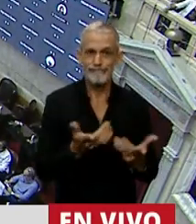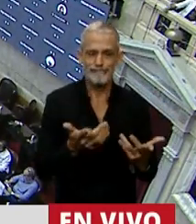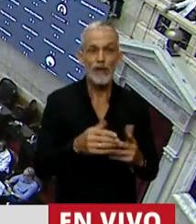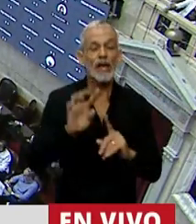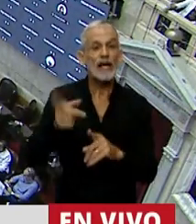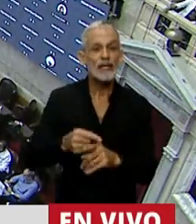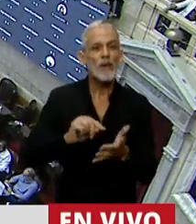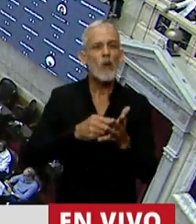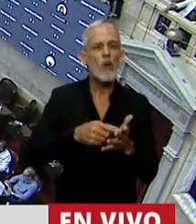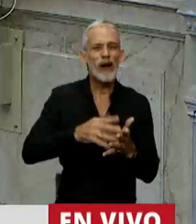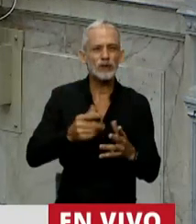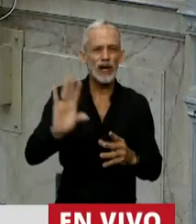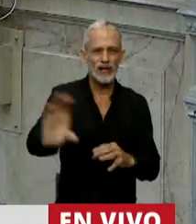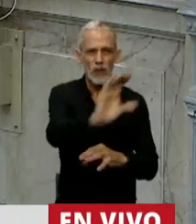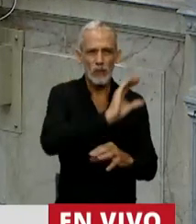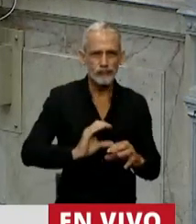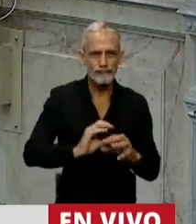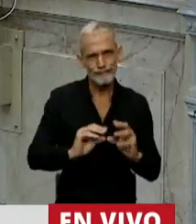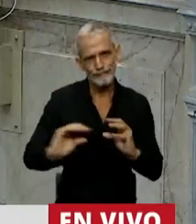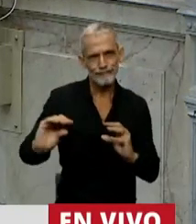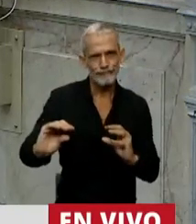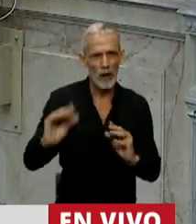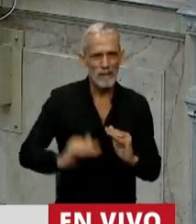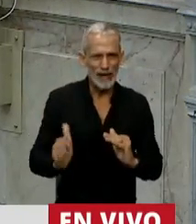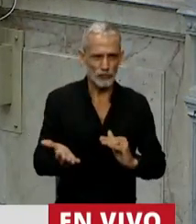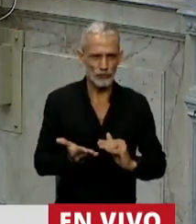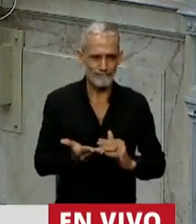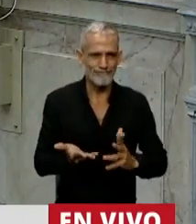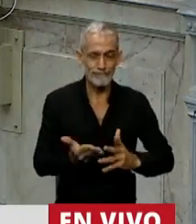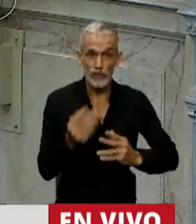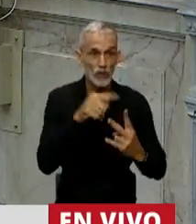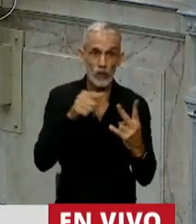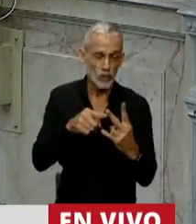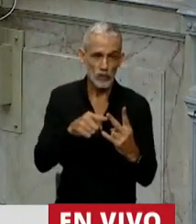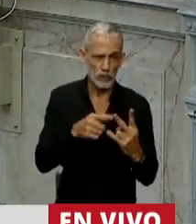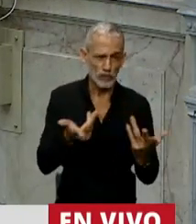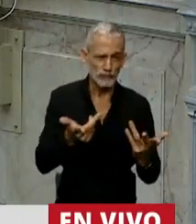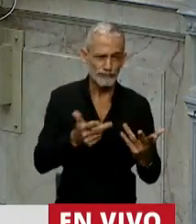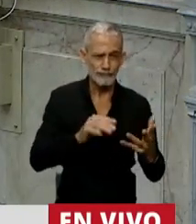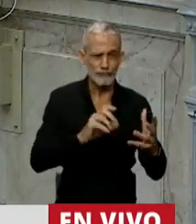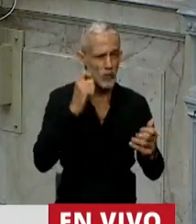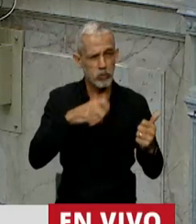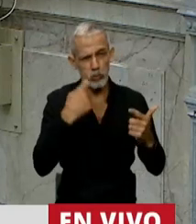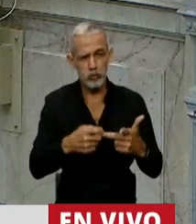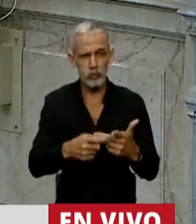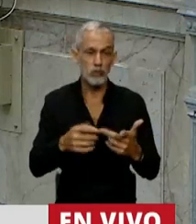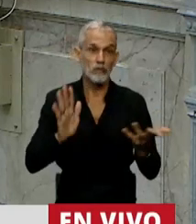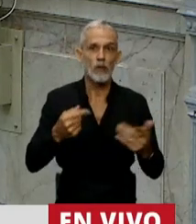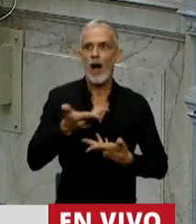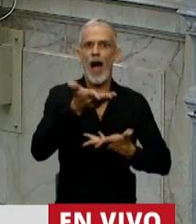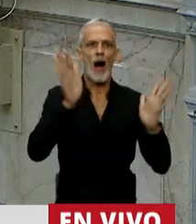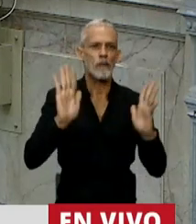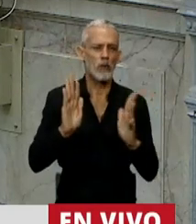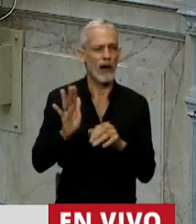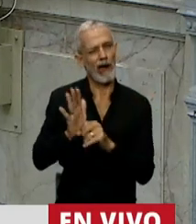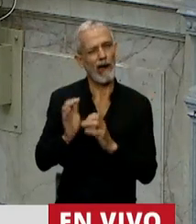coparticipación a la Ciudad de Buenos Aires. Seguramente estos dos atropellos pasen desapercibidos en la escena pública.